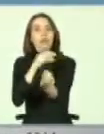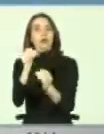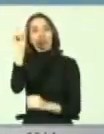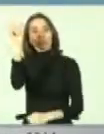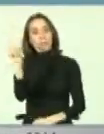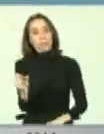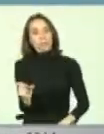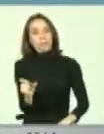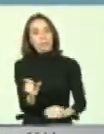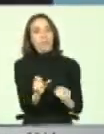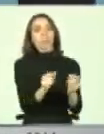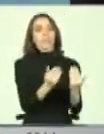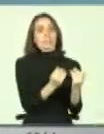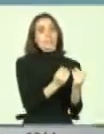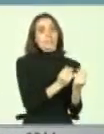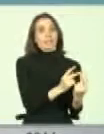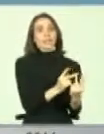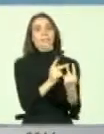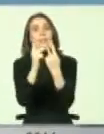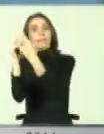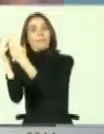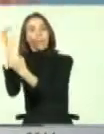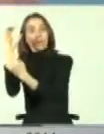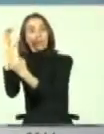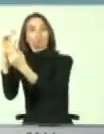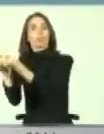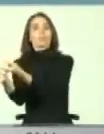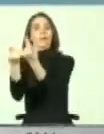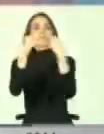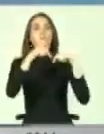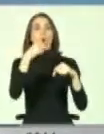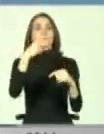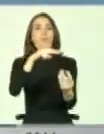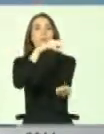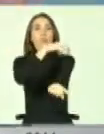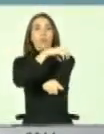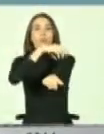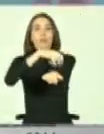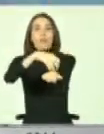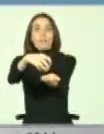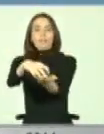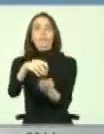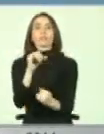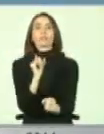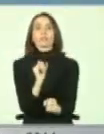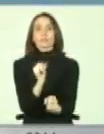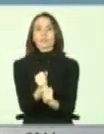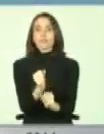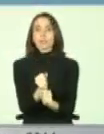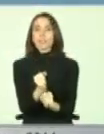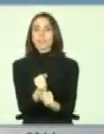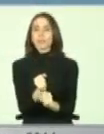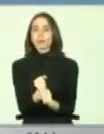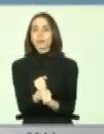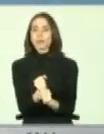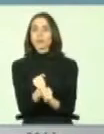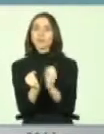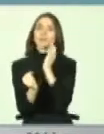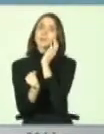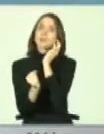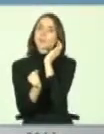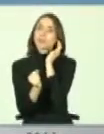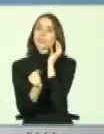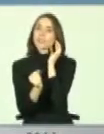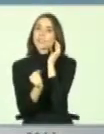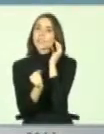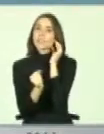a la persona a un curso pero para que después regrese a la región y su empleabilidad esté en la región. Esto es muy importante